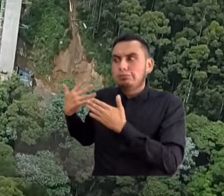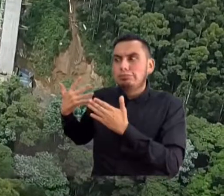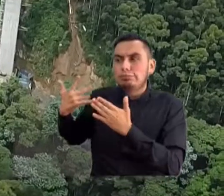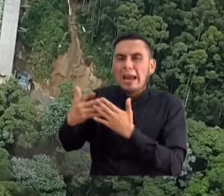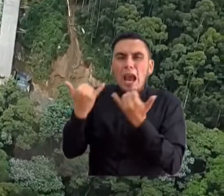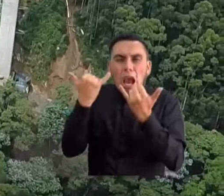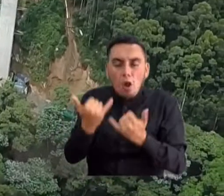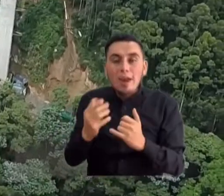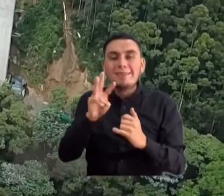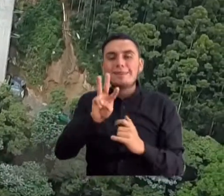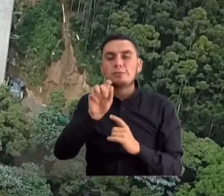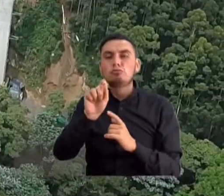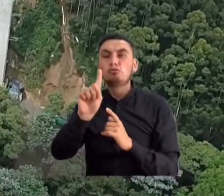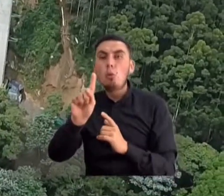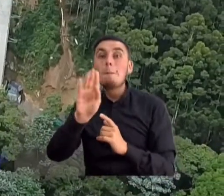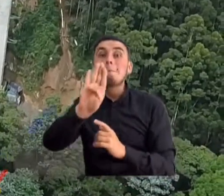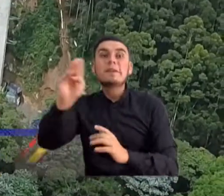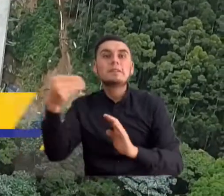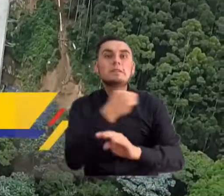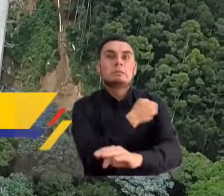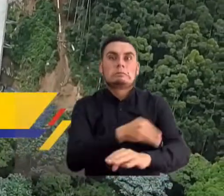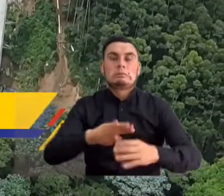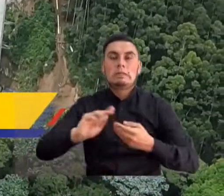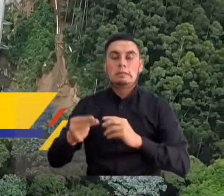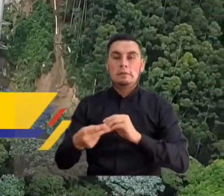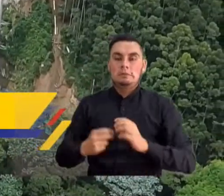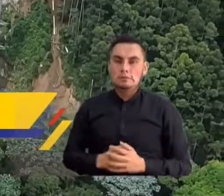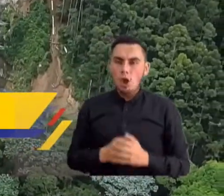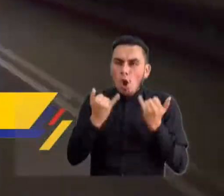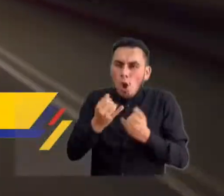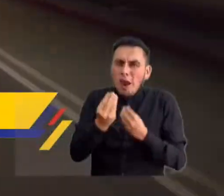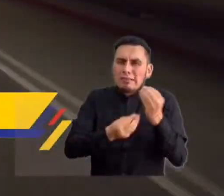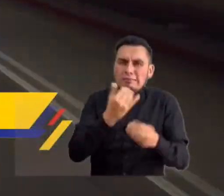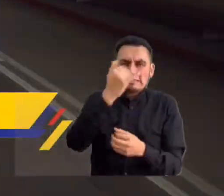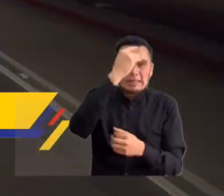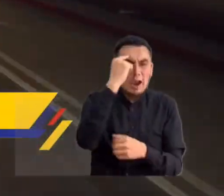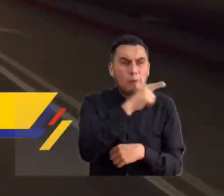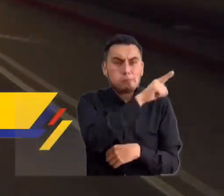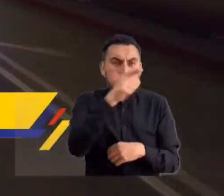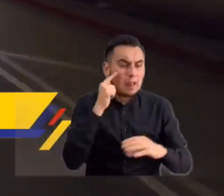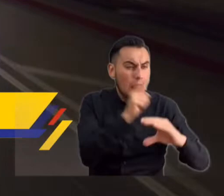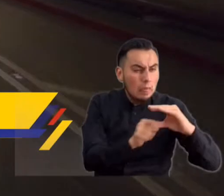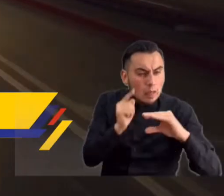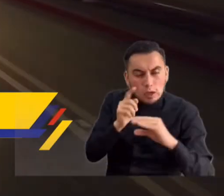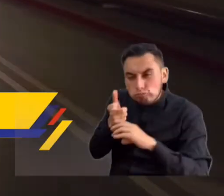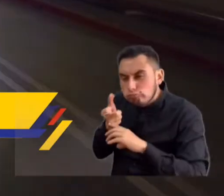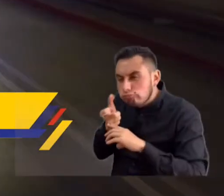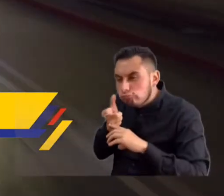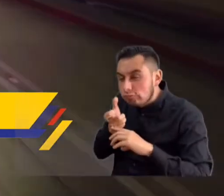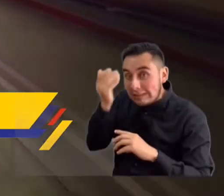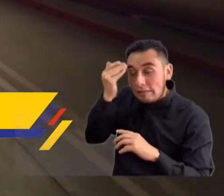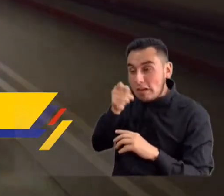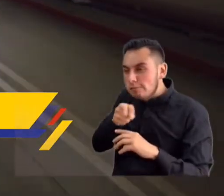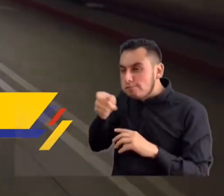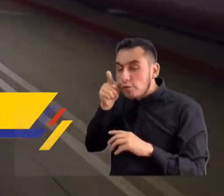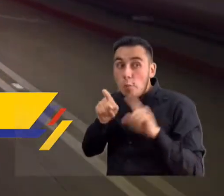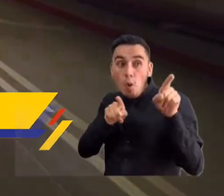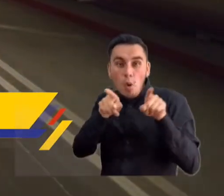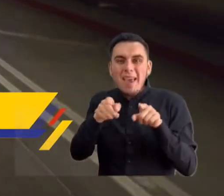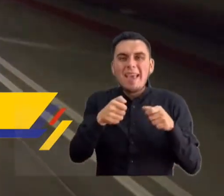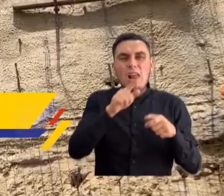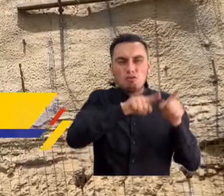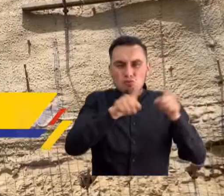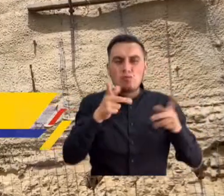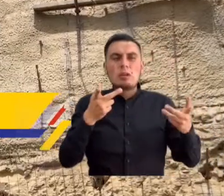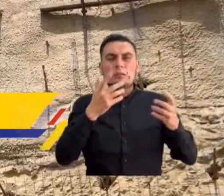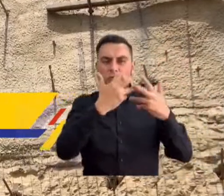fecha la inversión asciende a 3.1 billones de pesos. Hoy, gracias a la intervención oportuna de la Contraloría, al trabajo en equipo